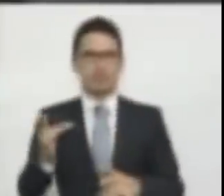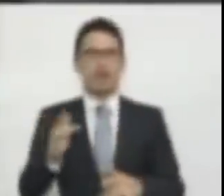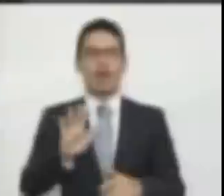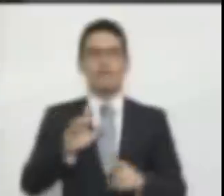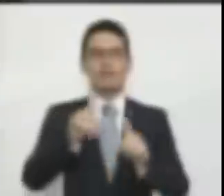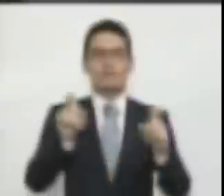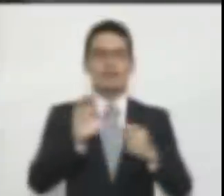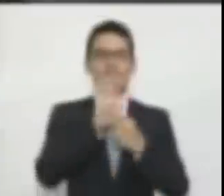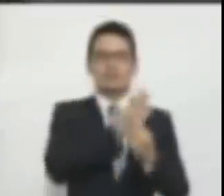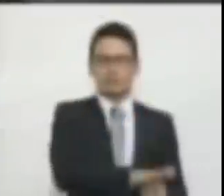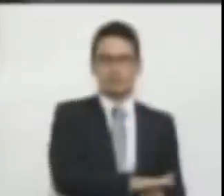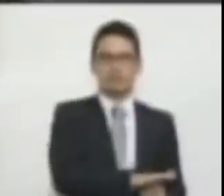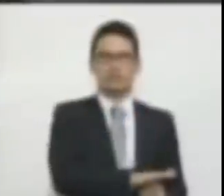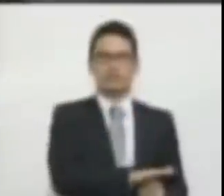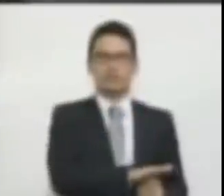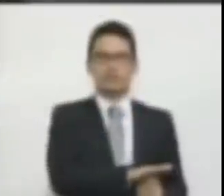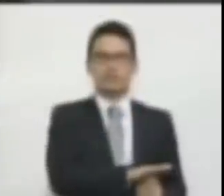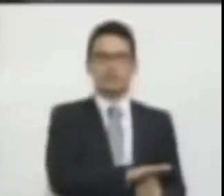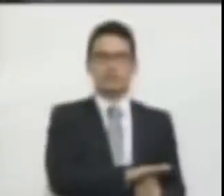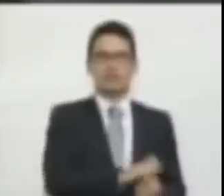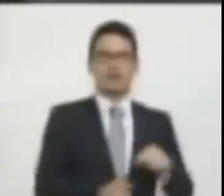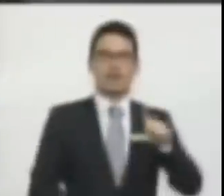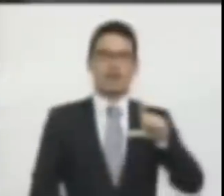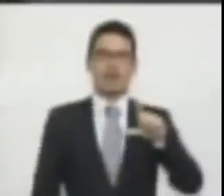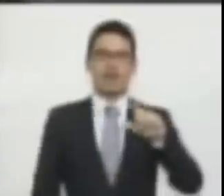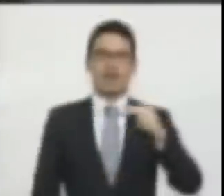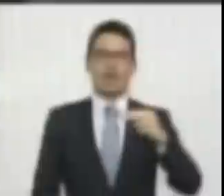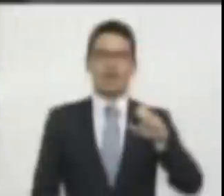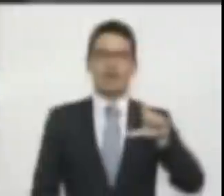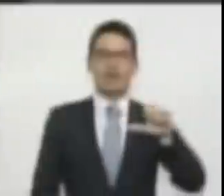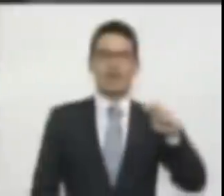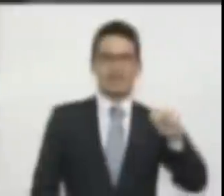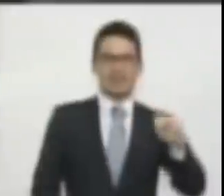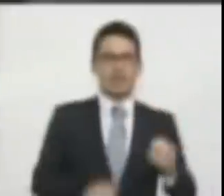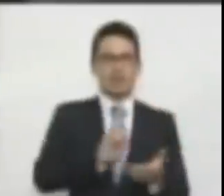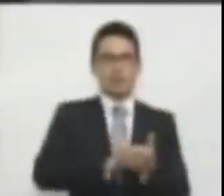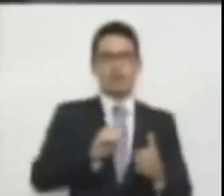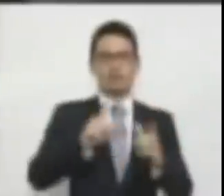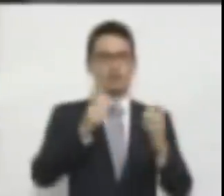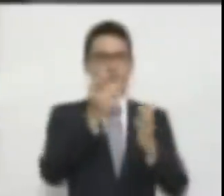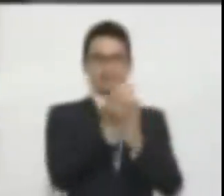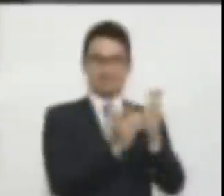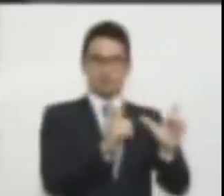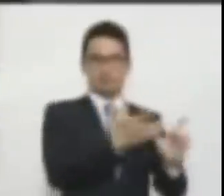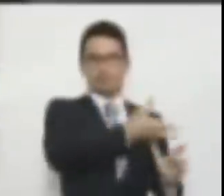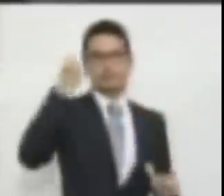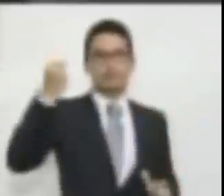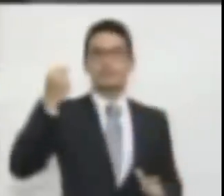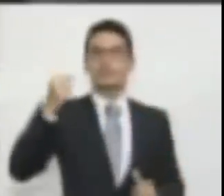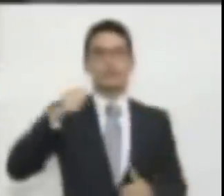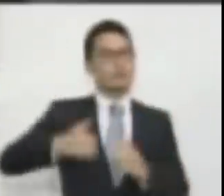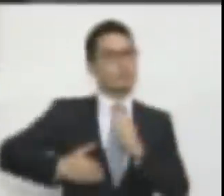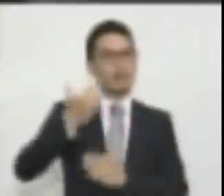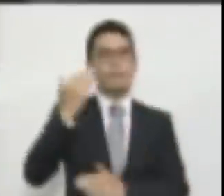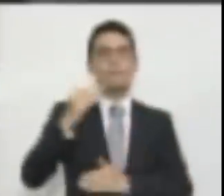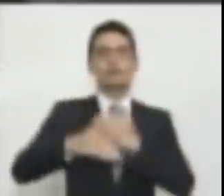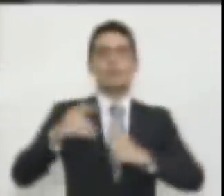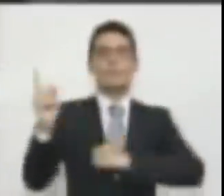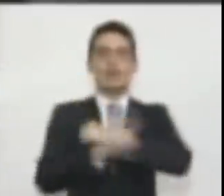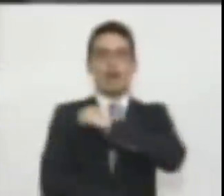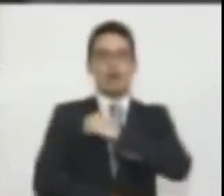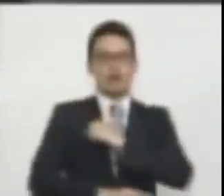discriminación. A Gerlén deben abrirle un proceso penal y deben quitarle su credencial.